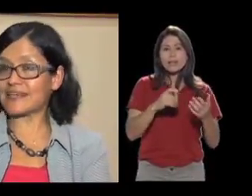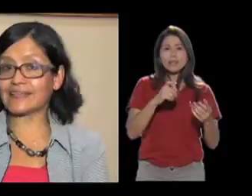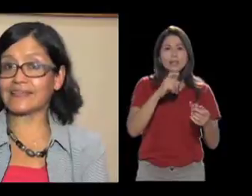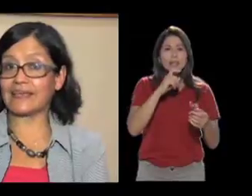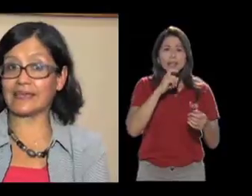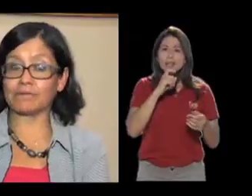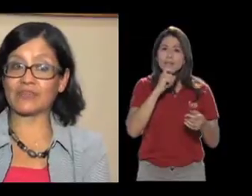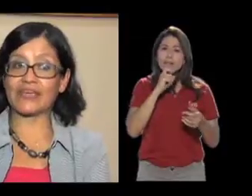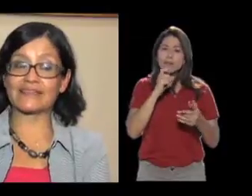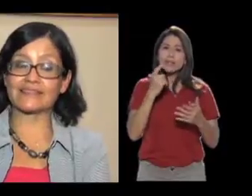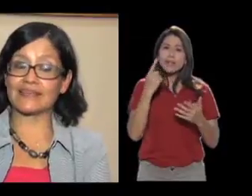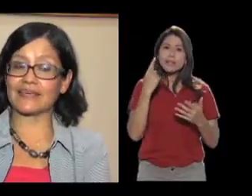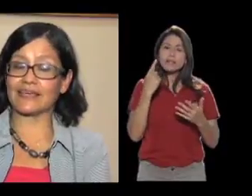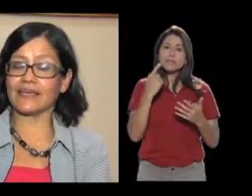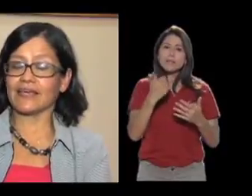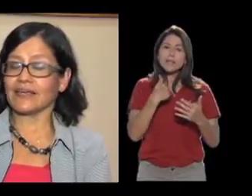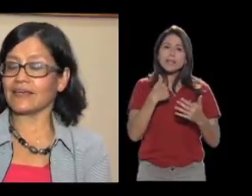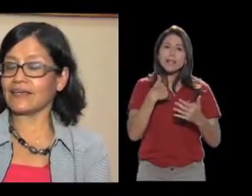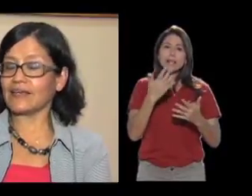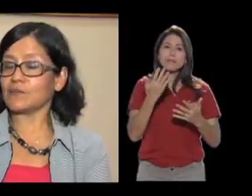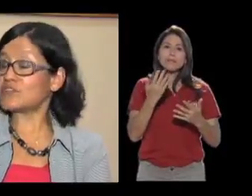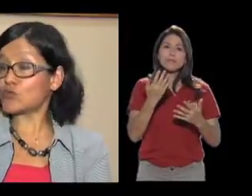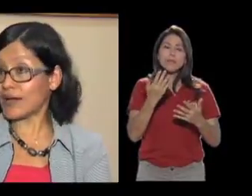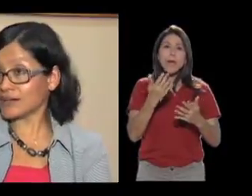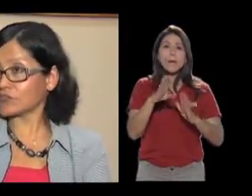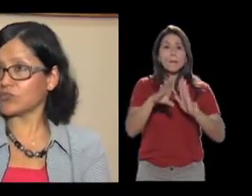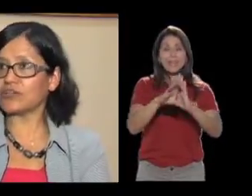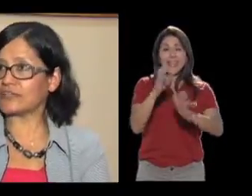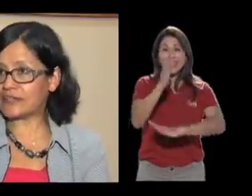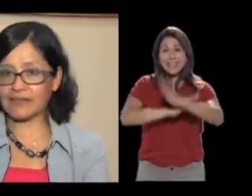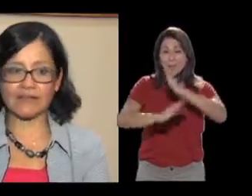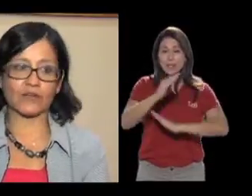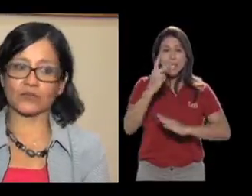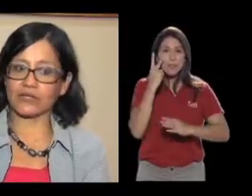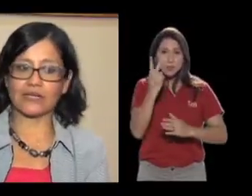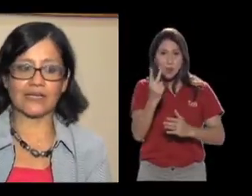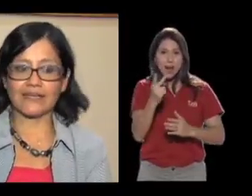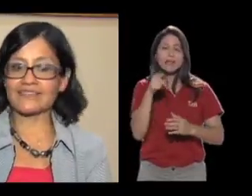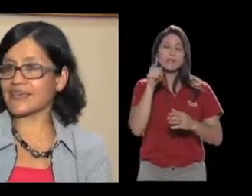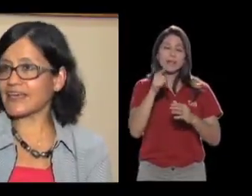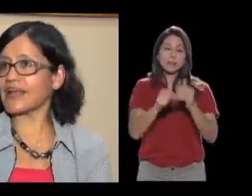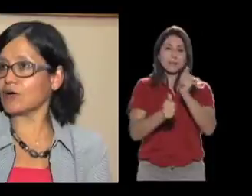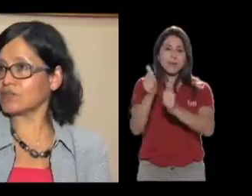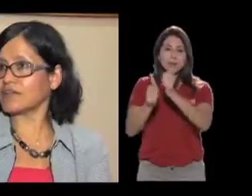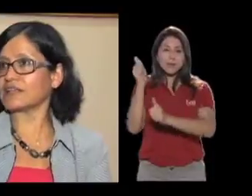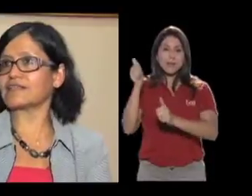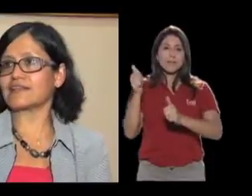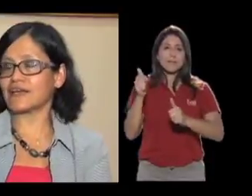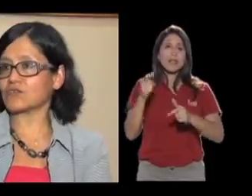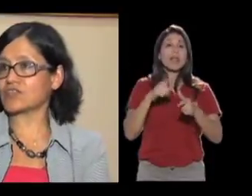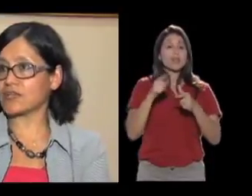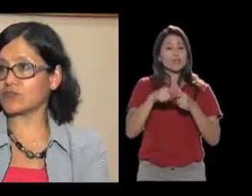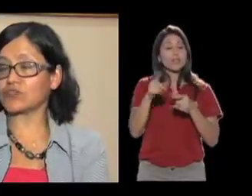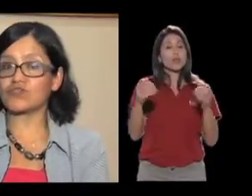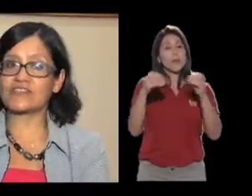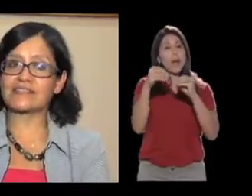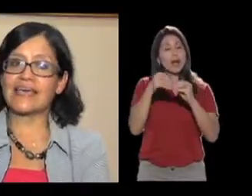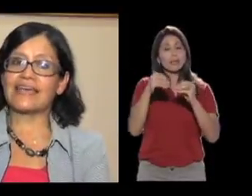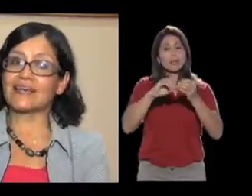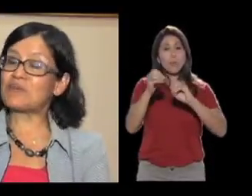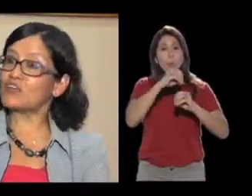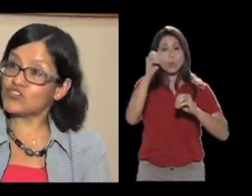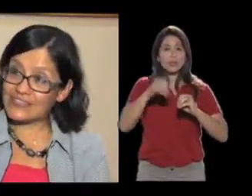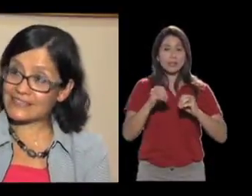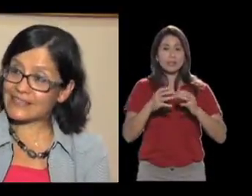discapacidad visual, todo lo que tiene que ver con ceguera o diferentes grados. Entonces,